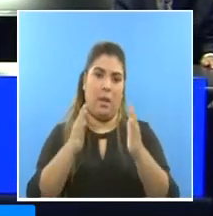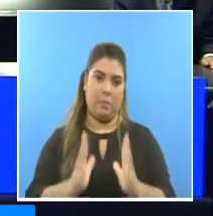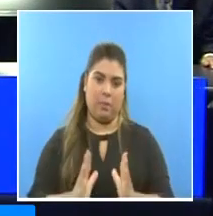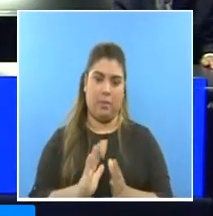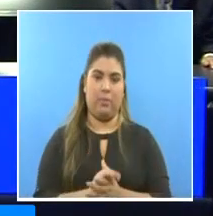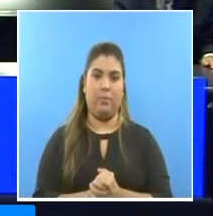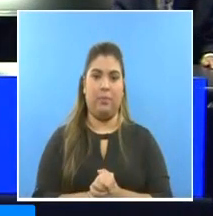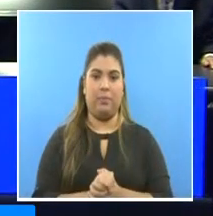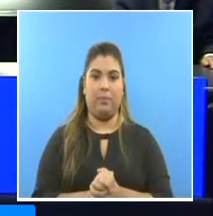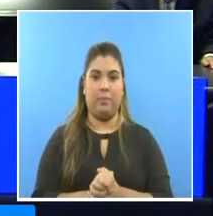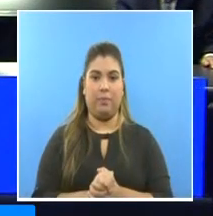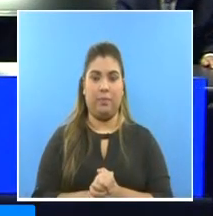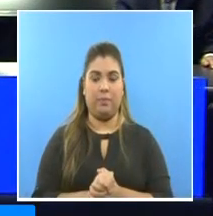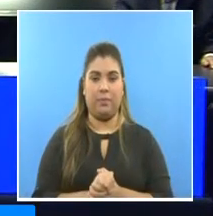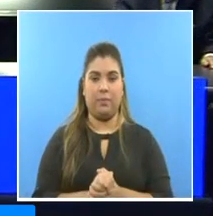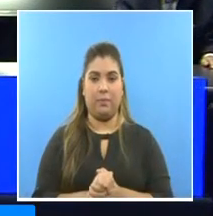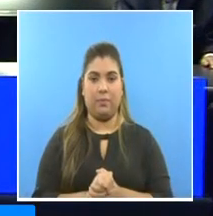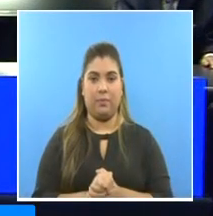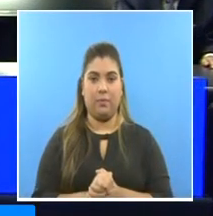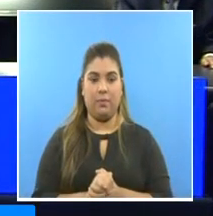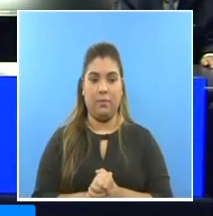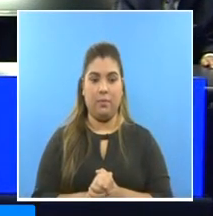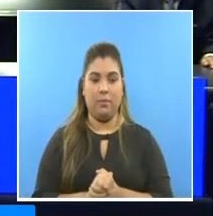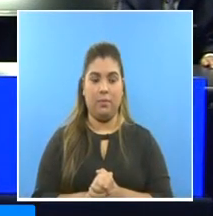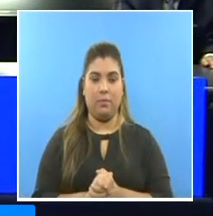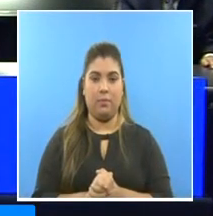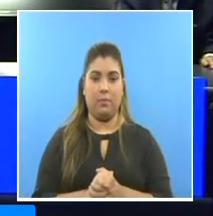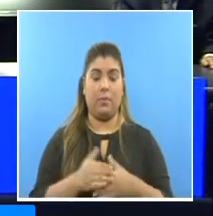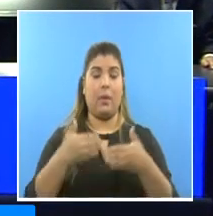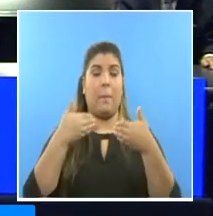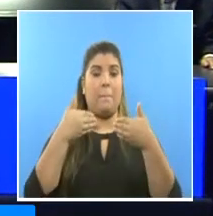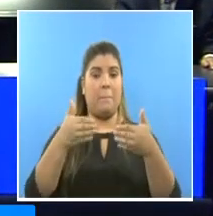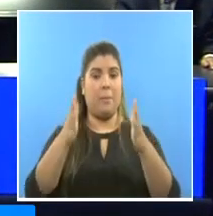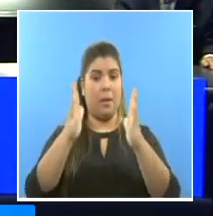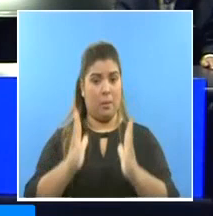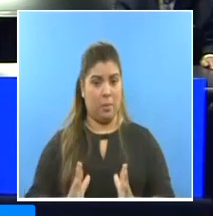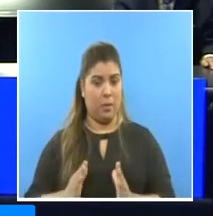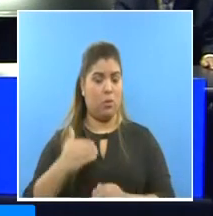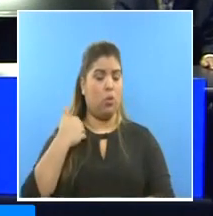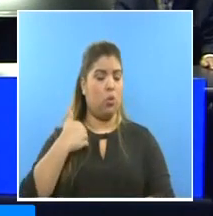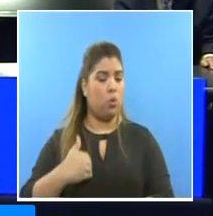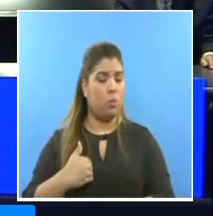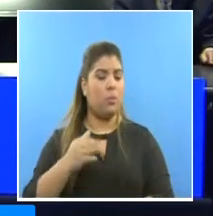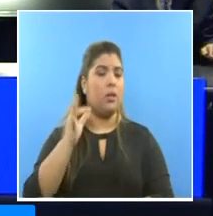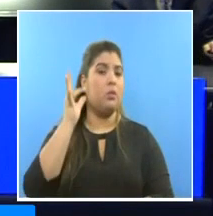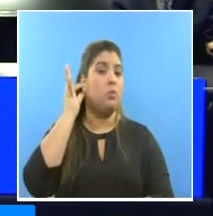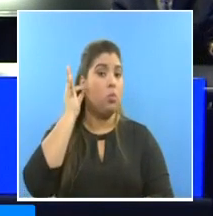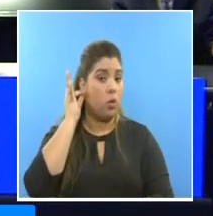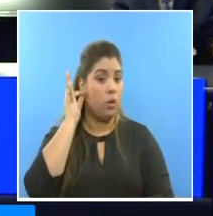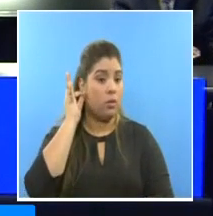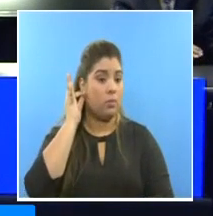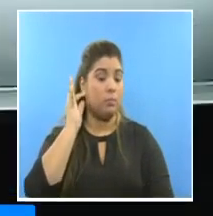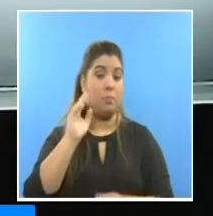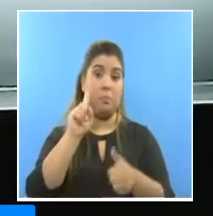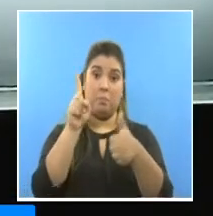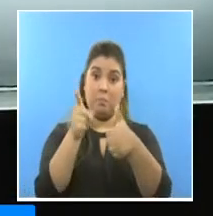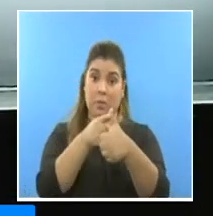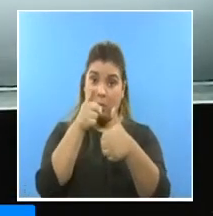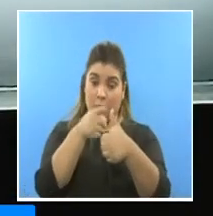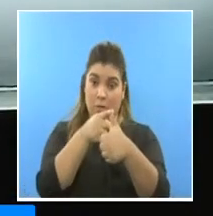concluyo diciendo panameñas y panameños uno